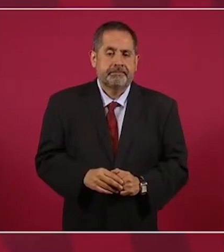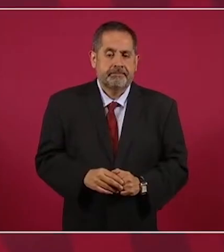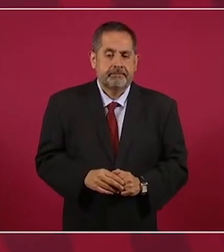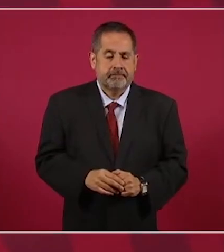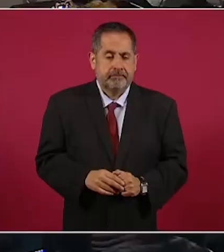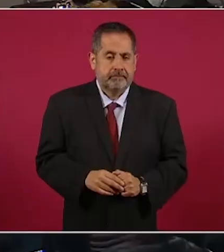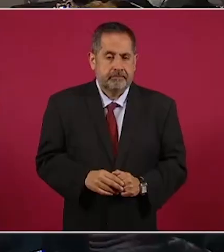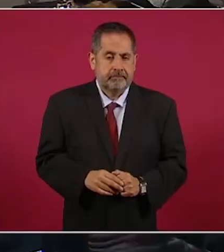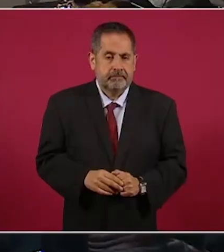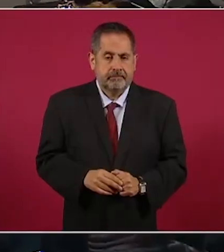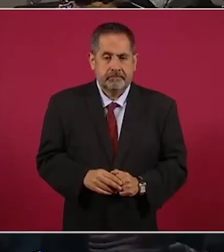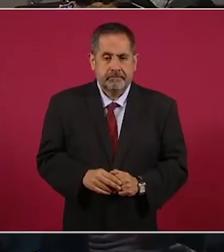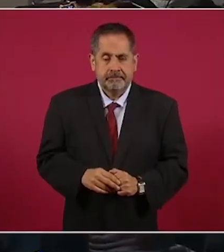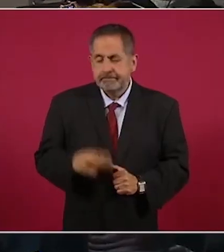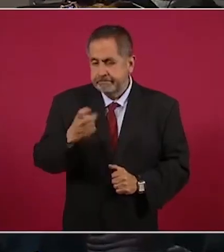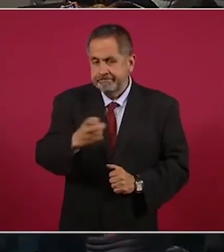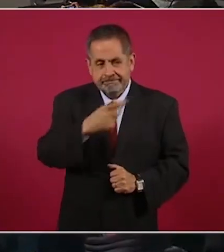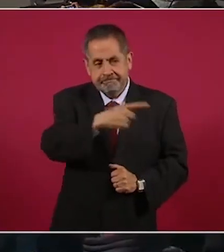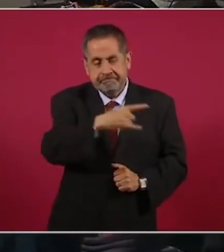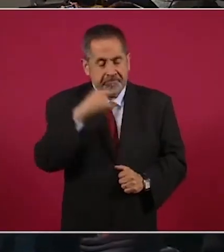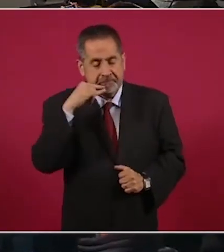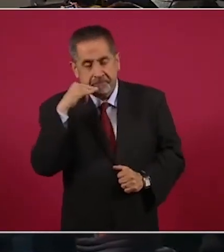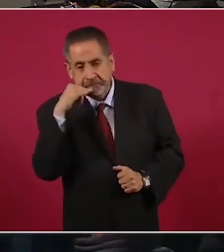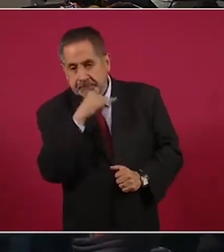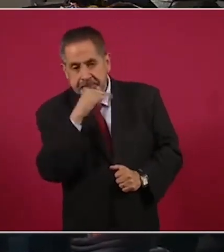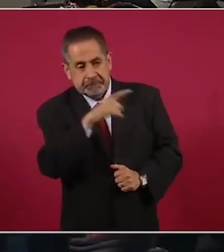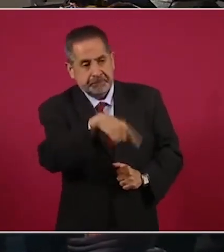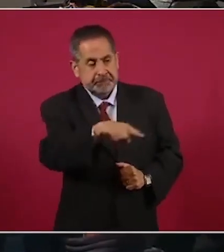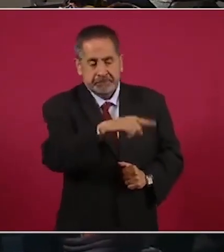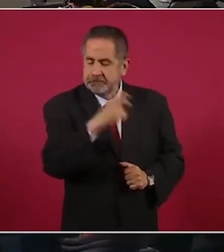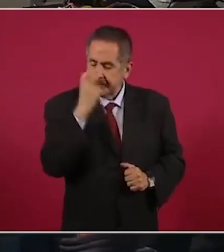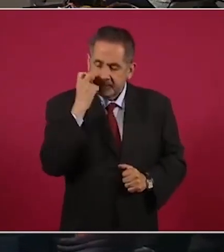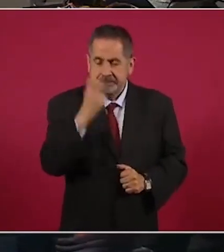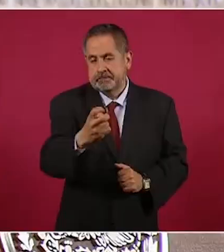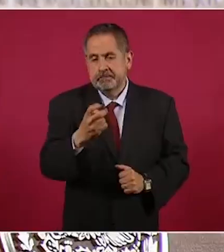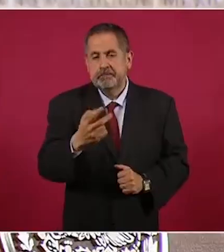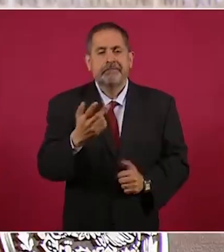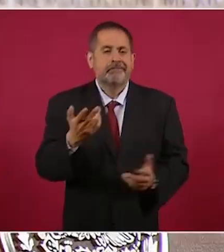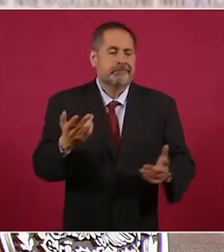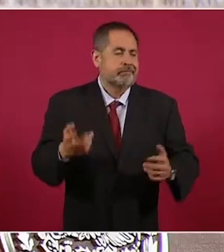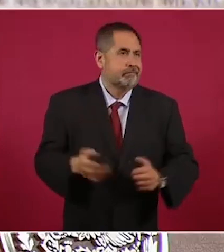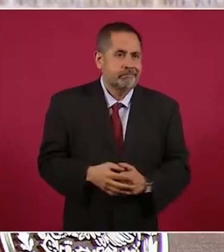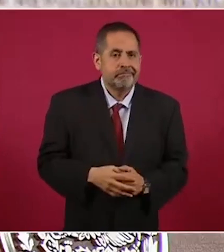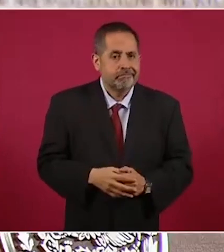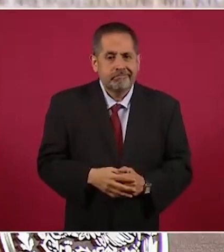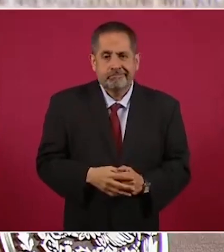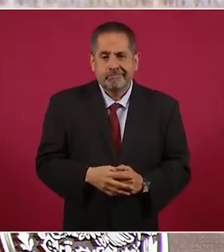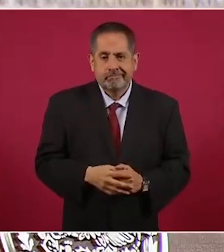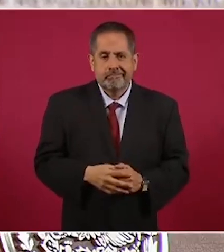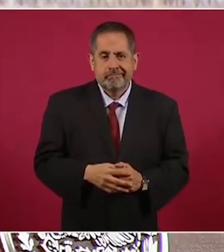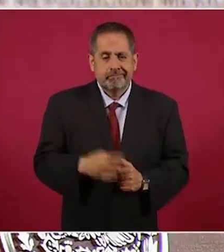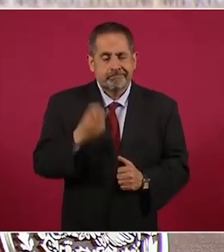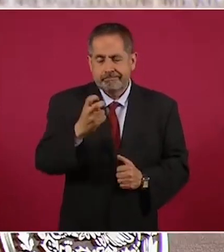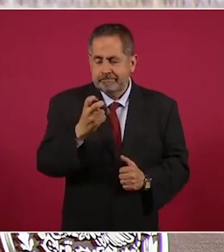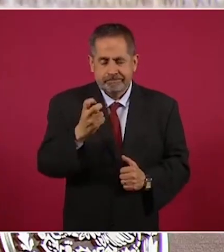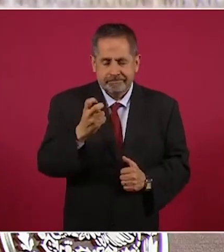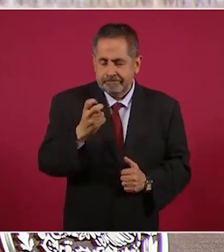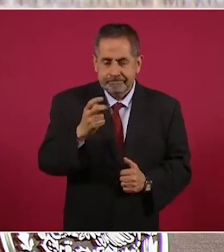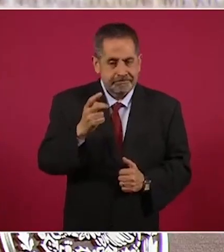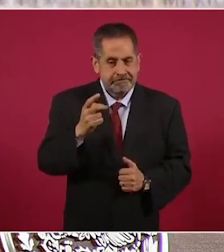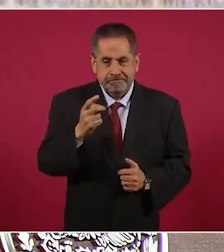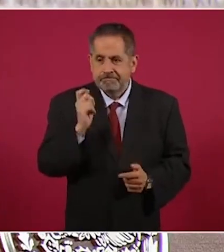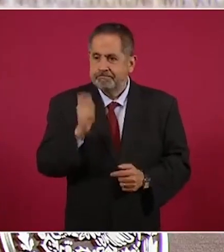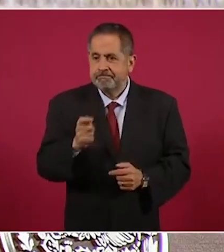Esa hipocresía es la que no debemos